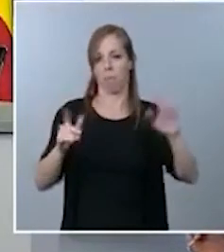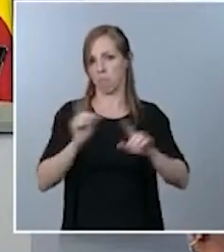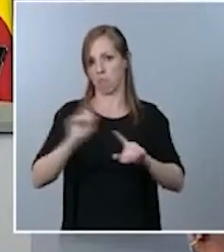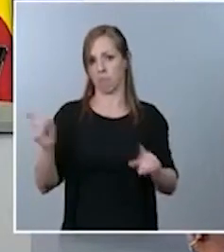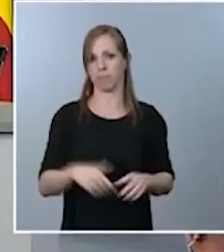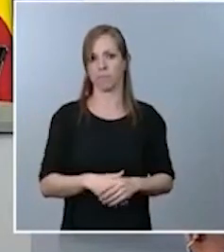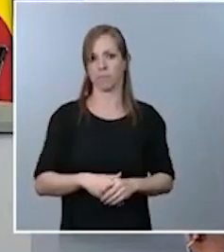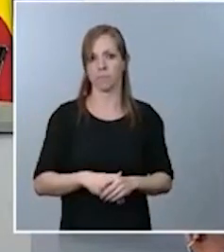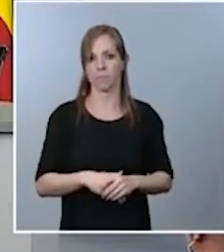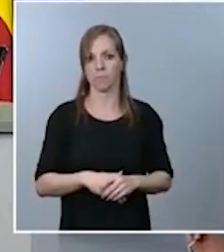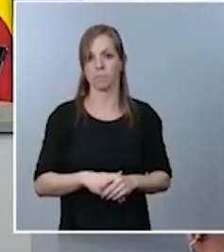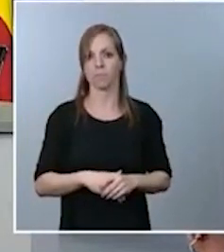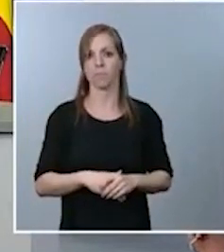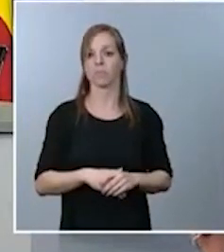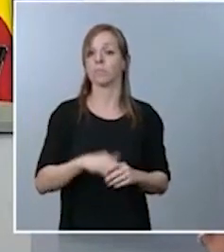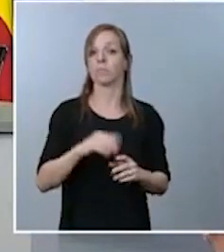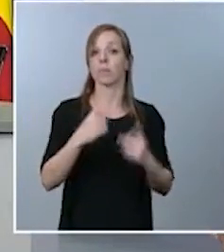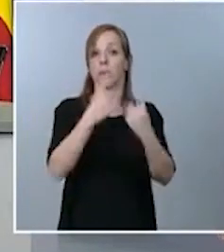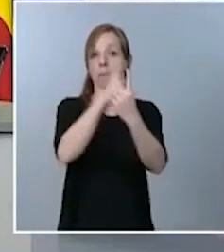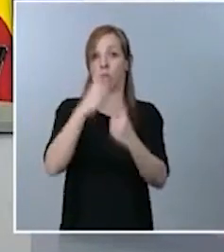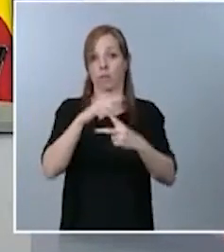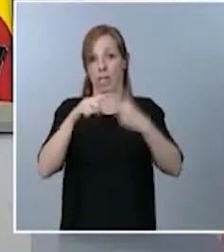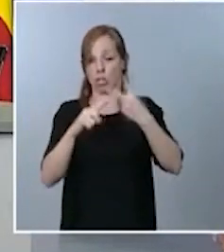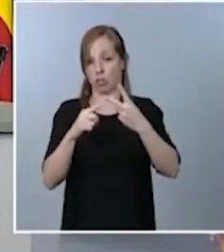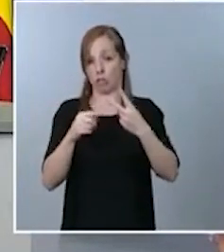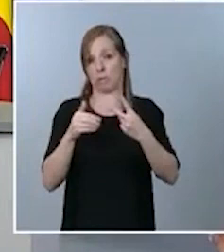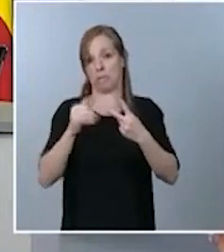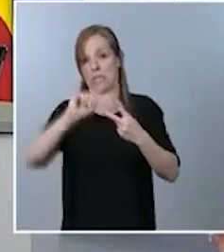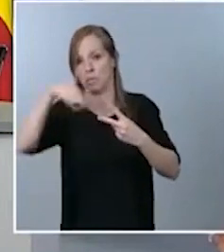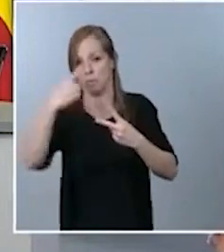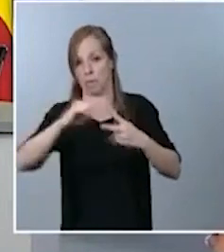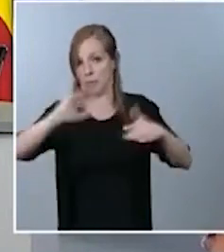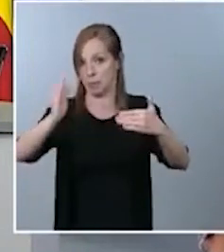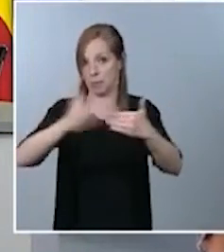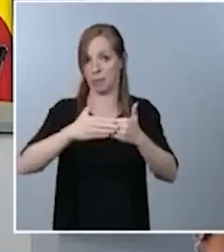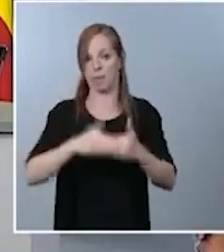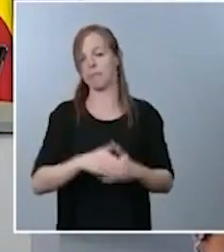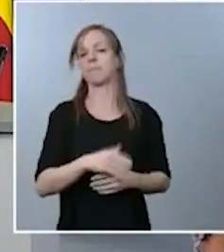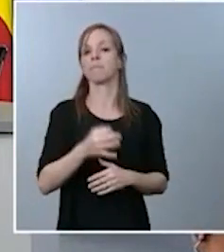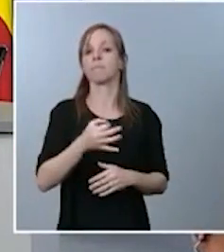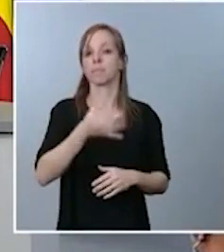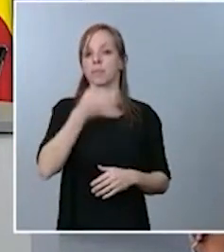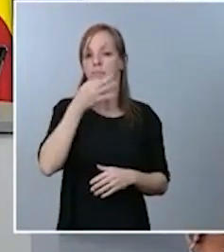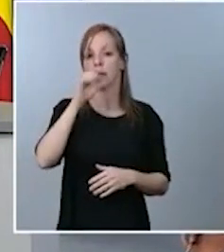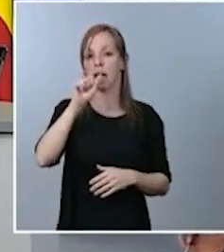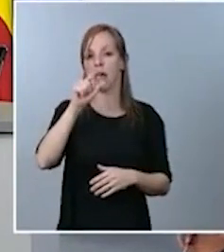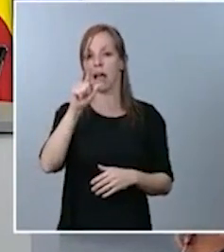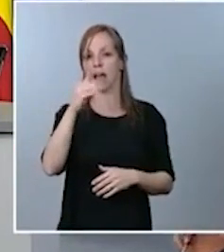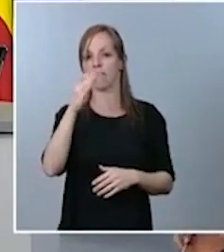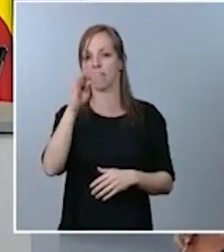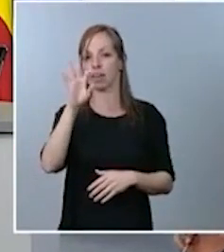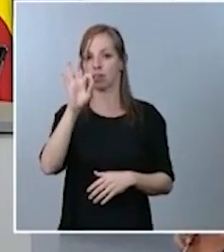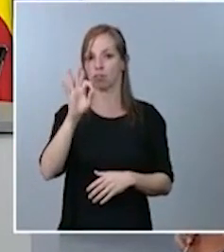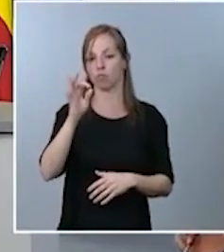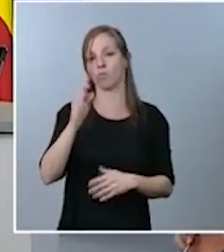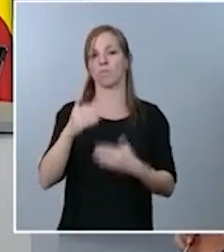palabra más antes de concluir esta conferencia de prensa. Tiene la palabra Alberto Prieto del español. Buenas tardes, Alberto.